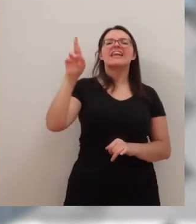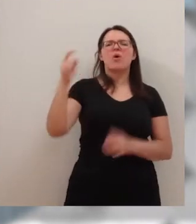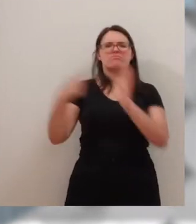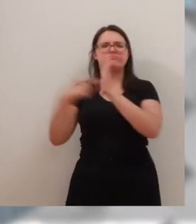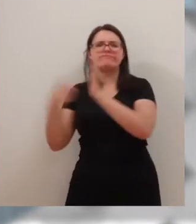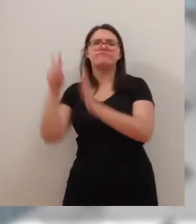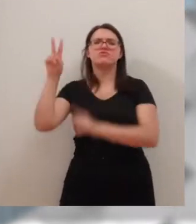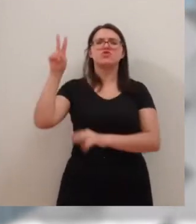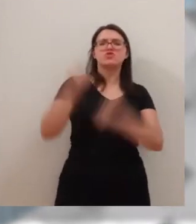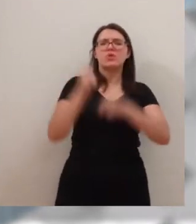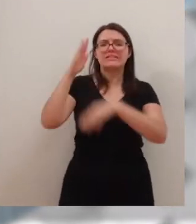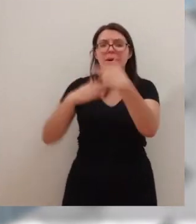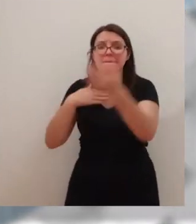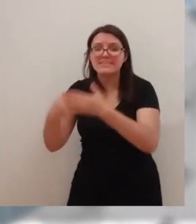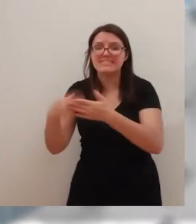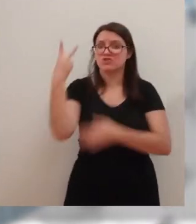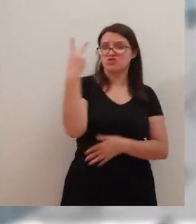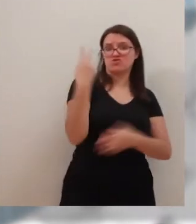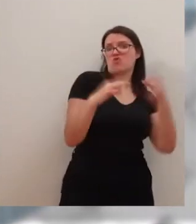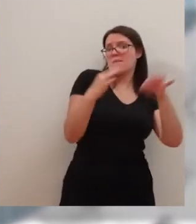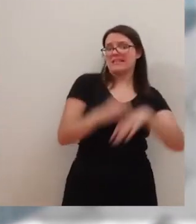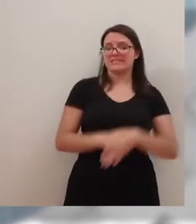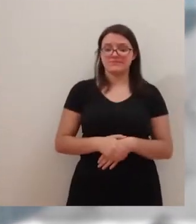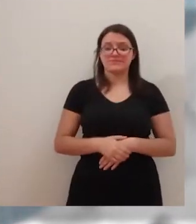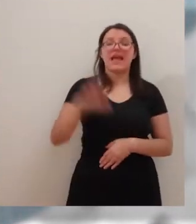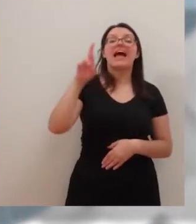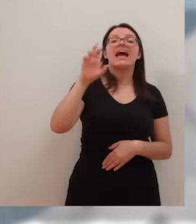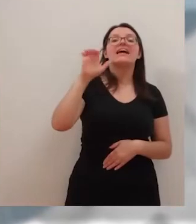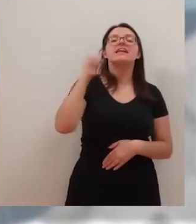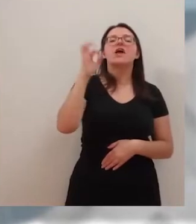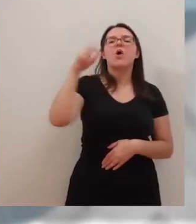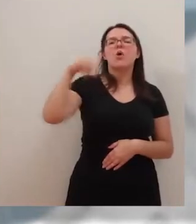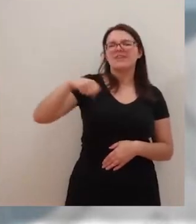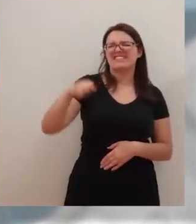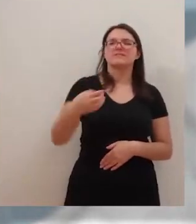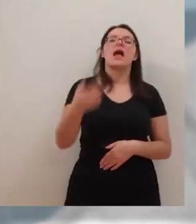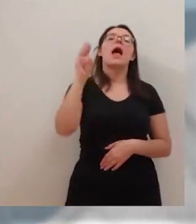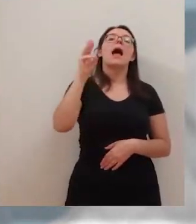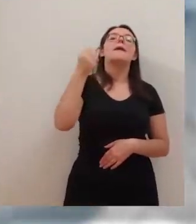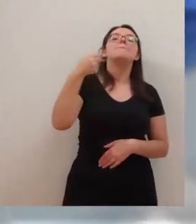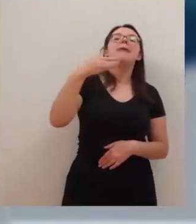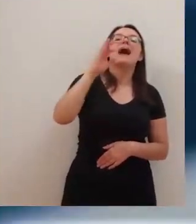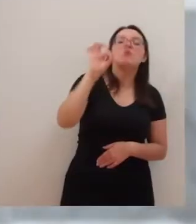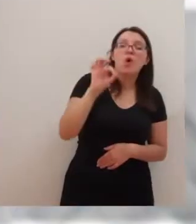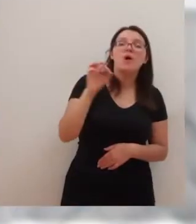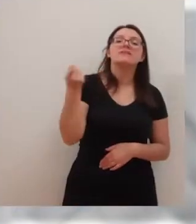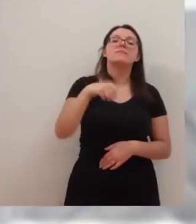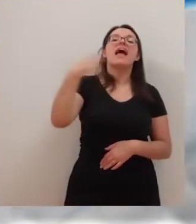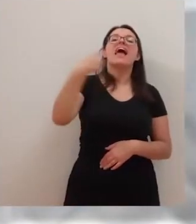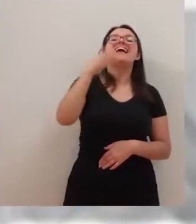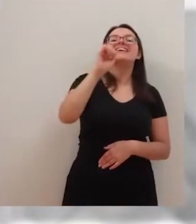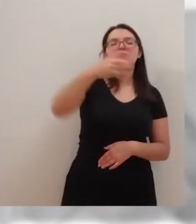vamos a hacer dos corridas mistas y dos corridas normales. Los rejones vuelven a llevar el nombre de Pablo y Guillermo Hermoso de Mendoza.